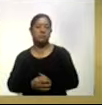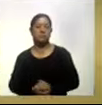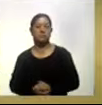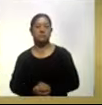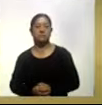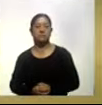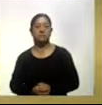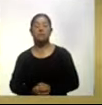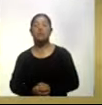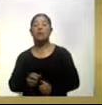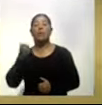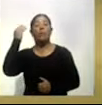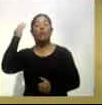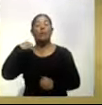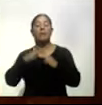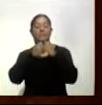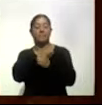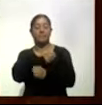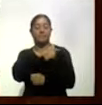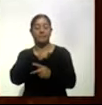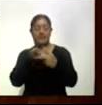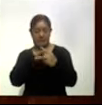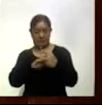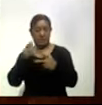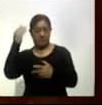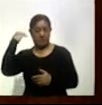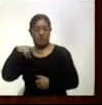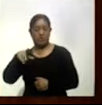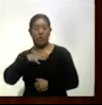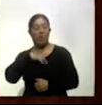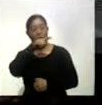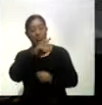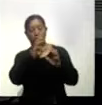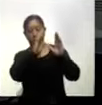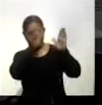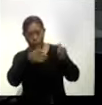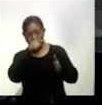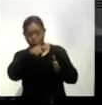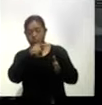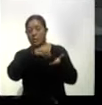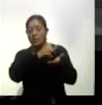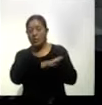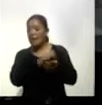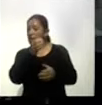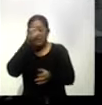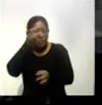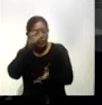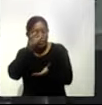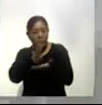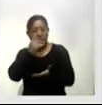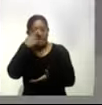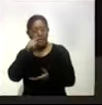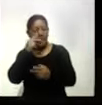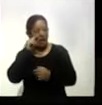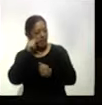Desde el inicio de la emergencia sanitaria se habilitó un módulo respiratorio para identificar casos sospechosos de COVID-19.